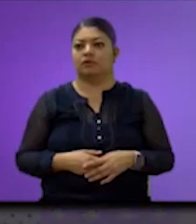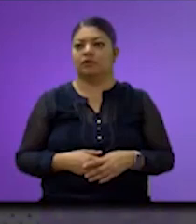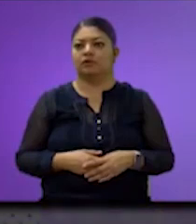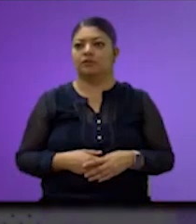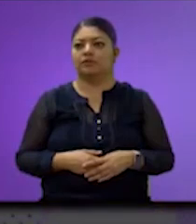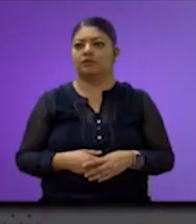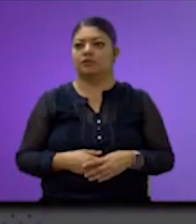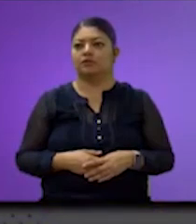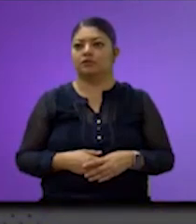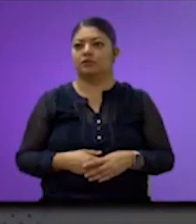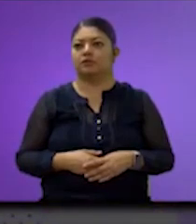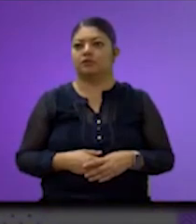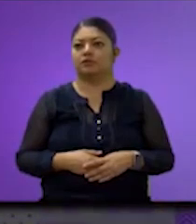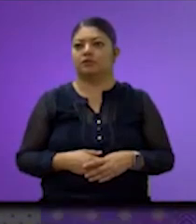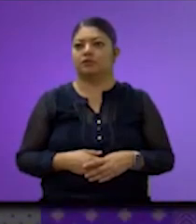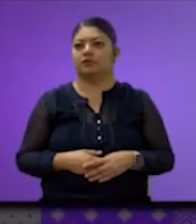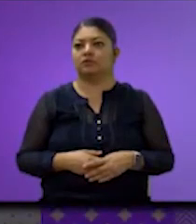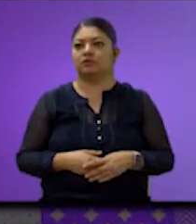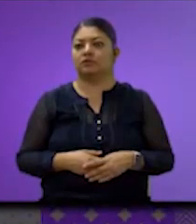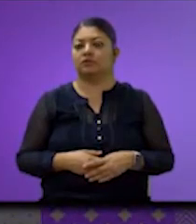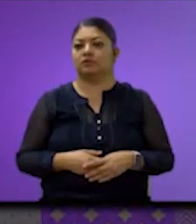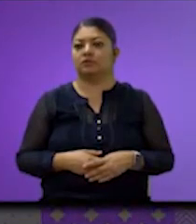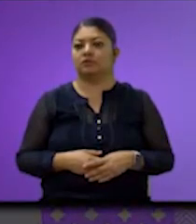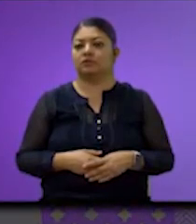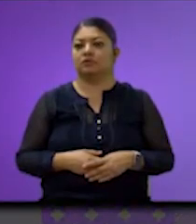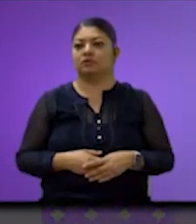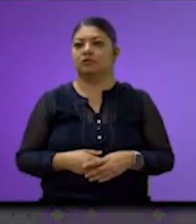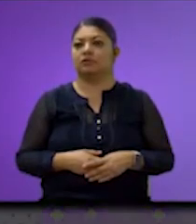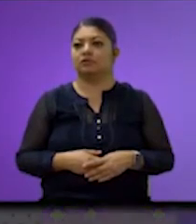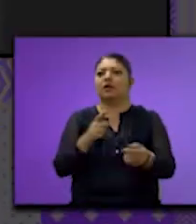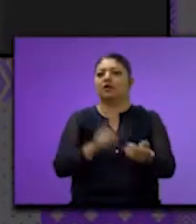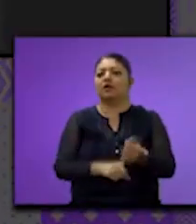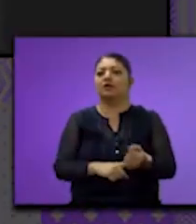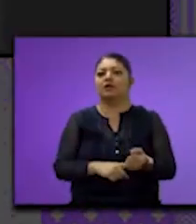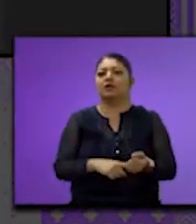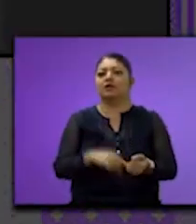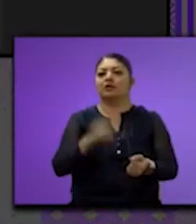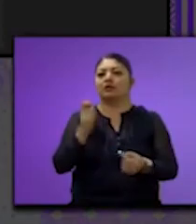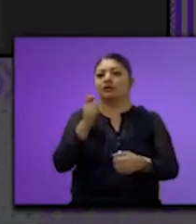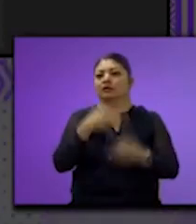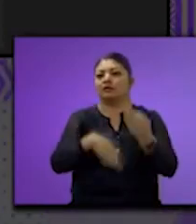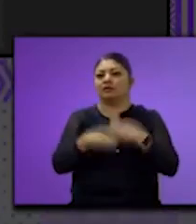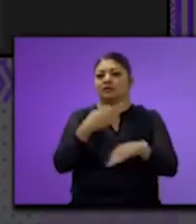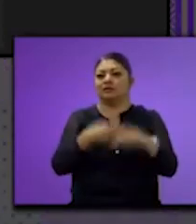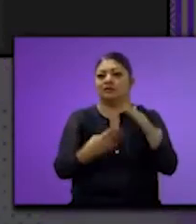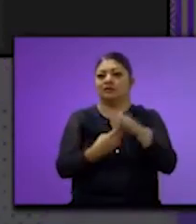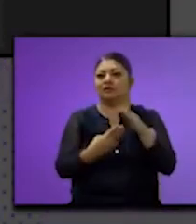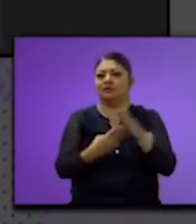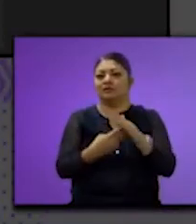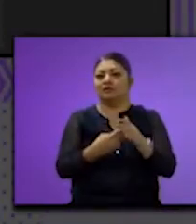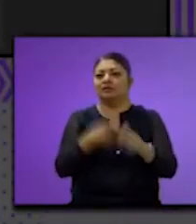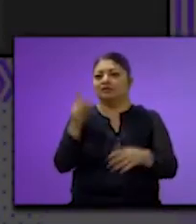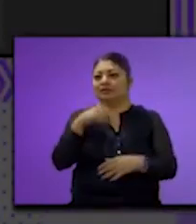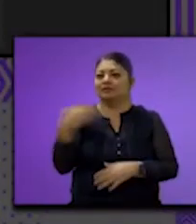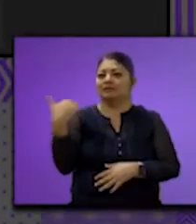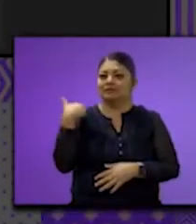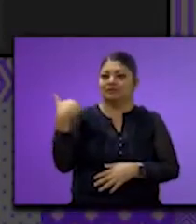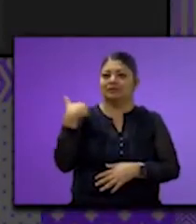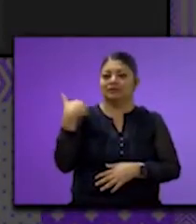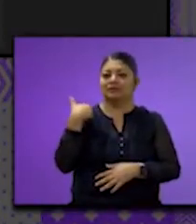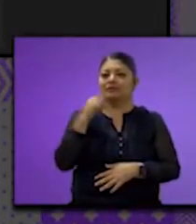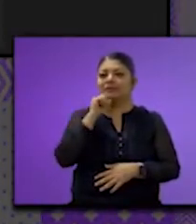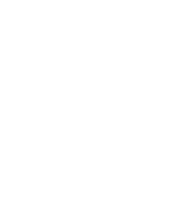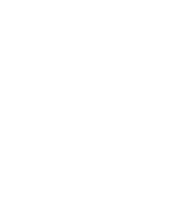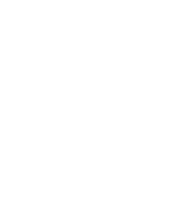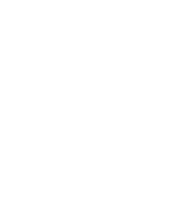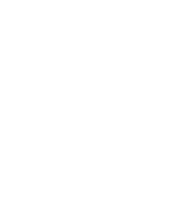continua en el servicio de fotocopiado, impresión y escaneo a diversas áreas legislativas, entre otros. Informo para ustedes, Diosabeth